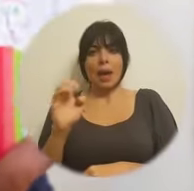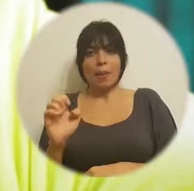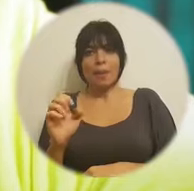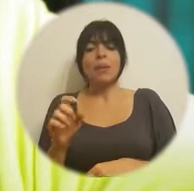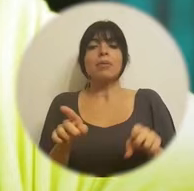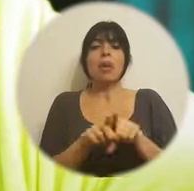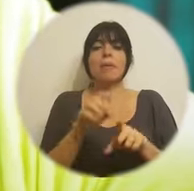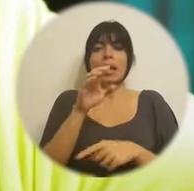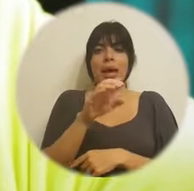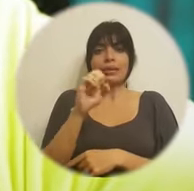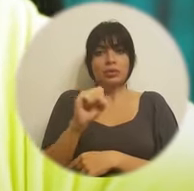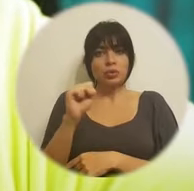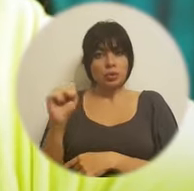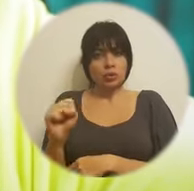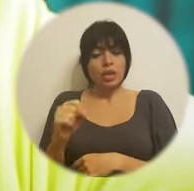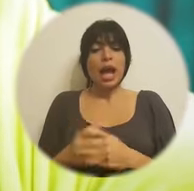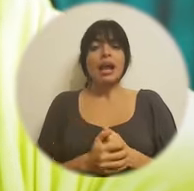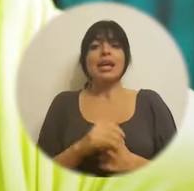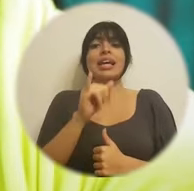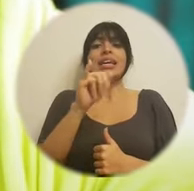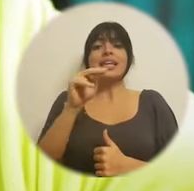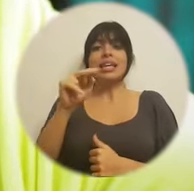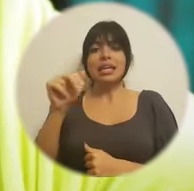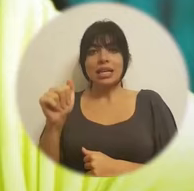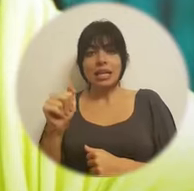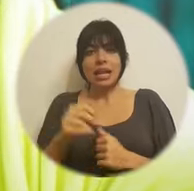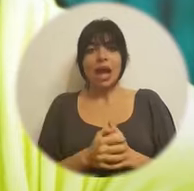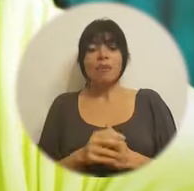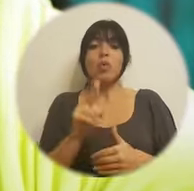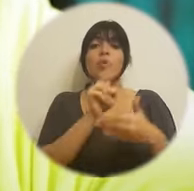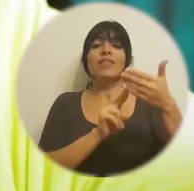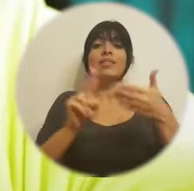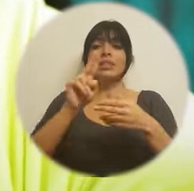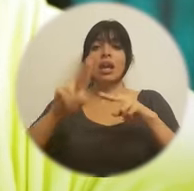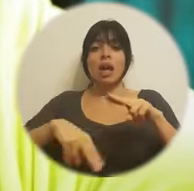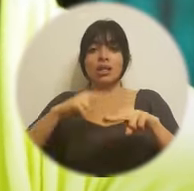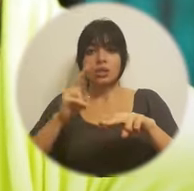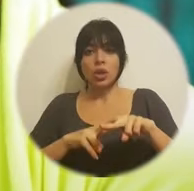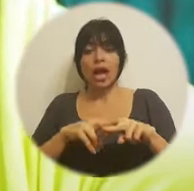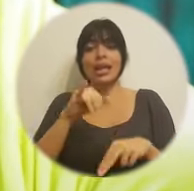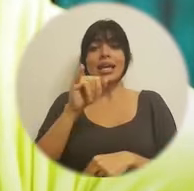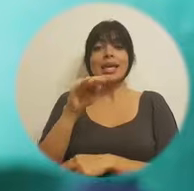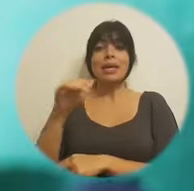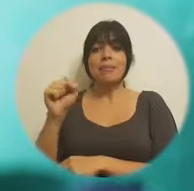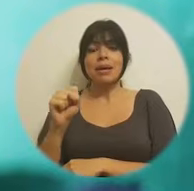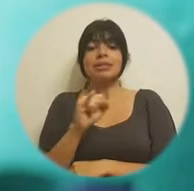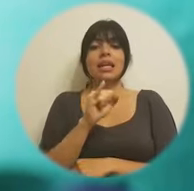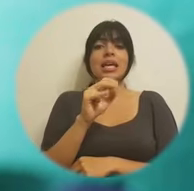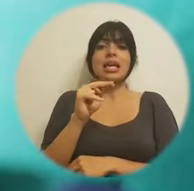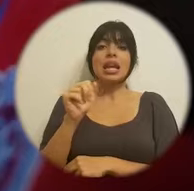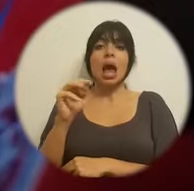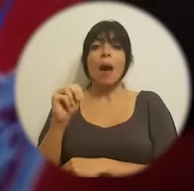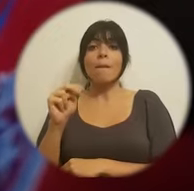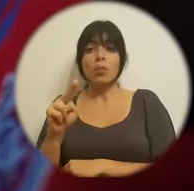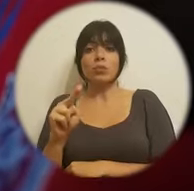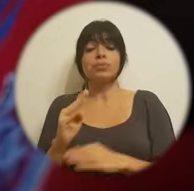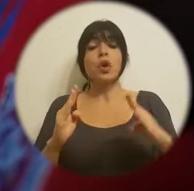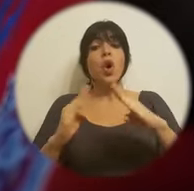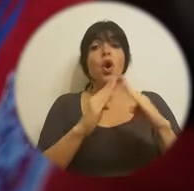FONAVE, de la Caja de Cursos Recensos de Seguro Social, del INA, de la Universidad Nacional de Limas, del INAMU.